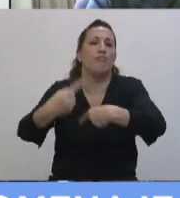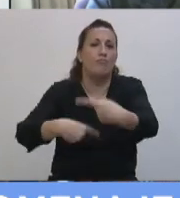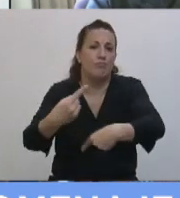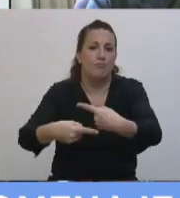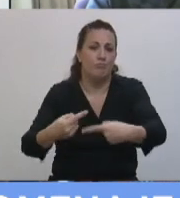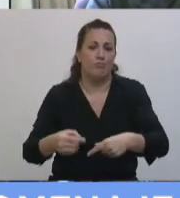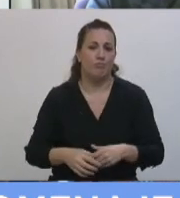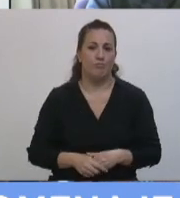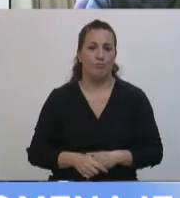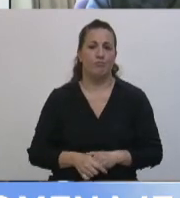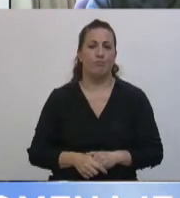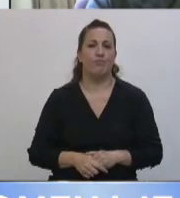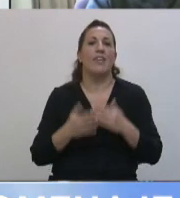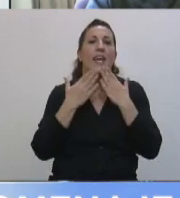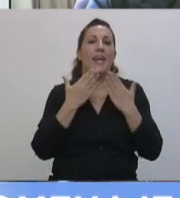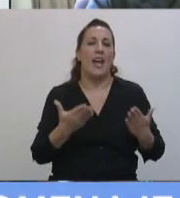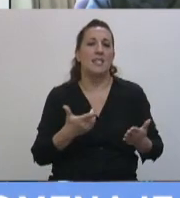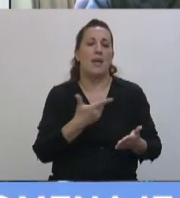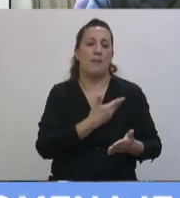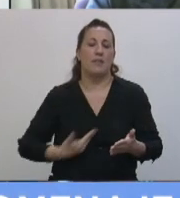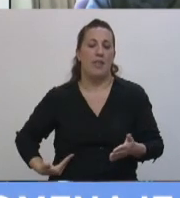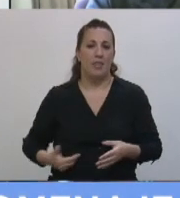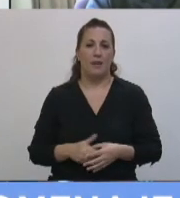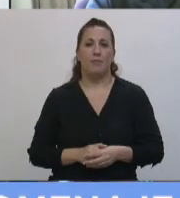que vendrán. Gracias, señora presidenta.